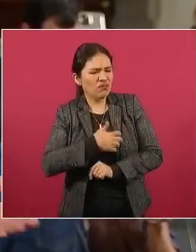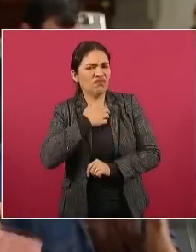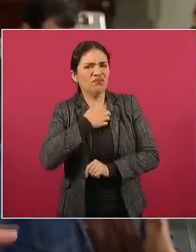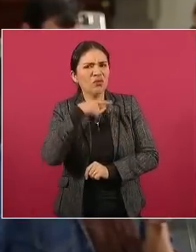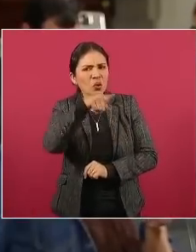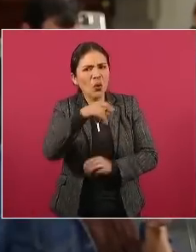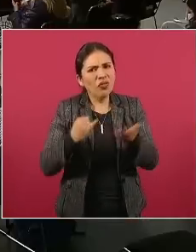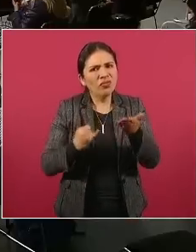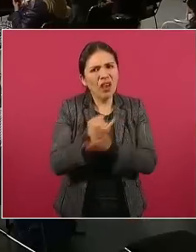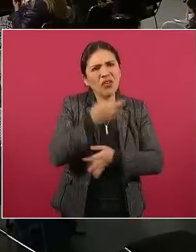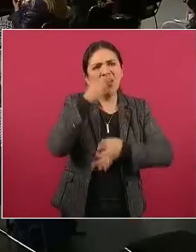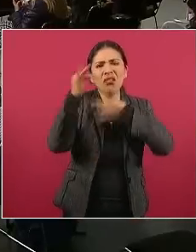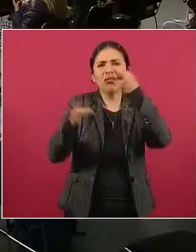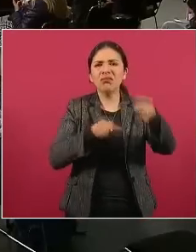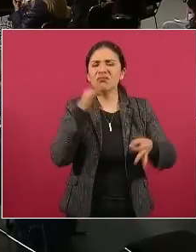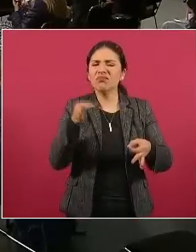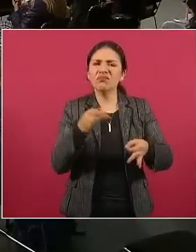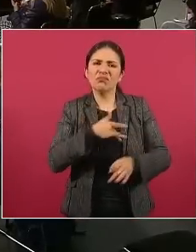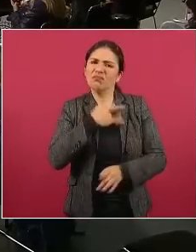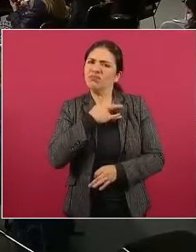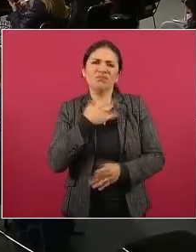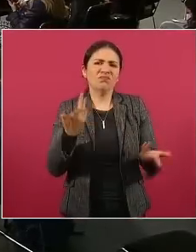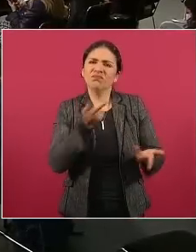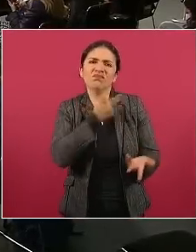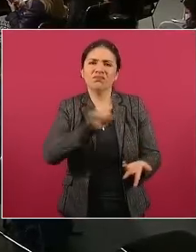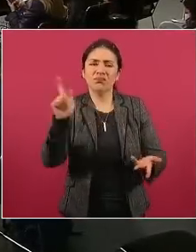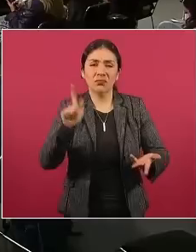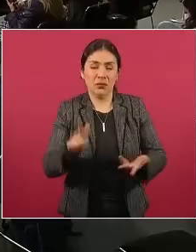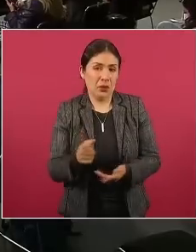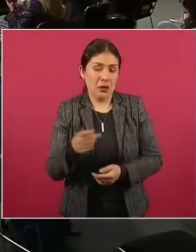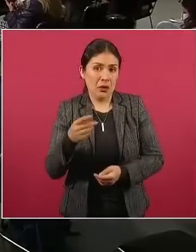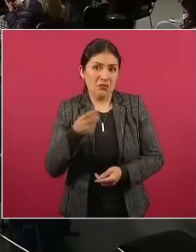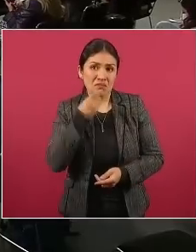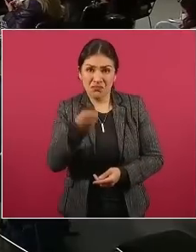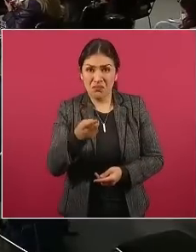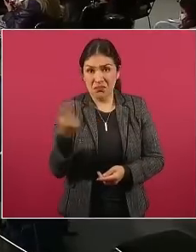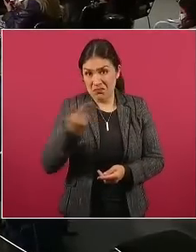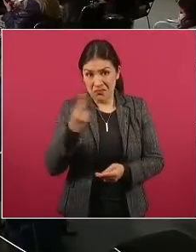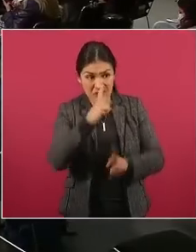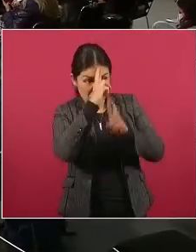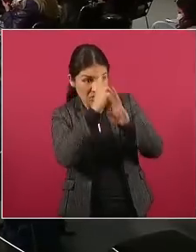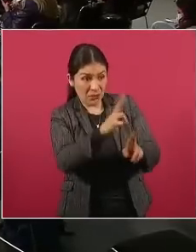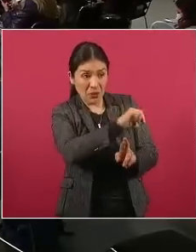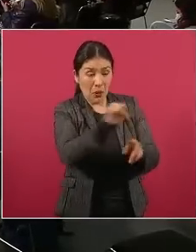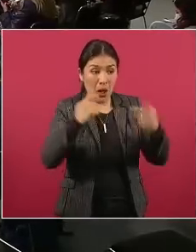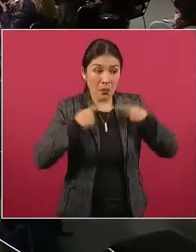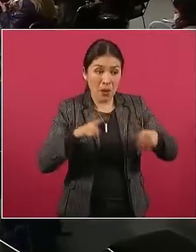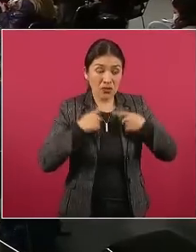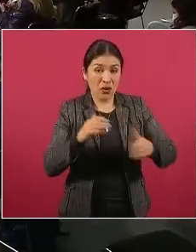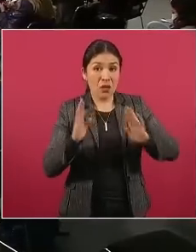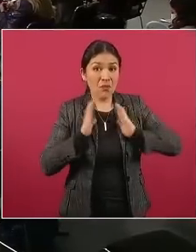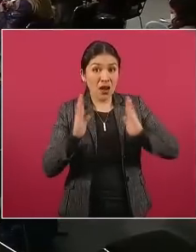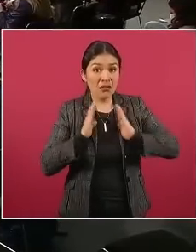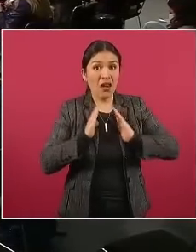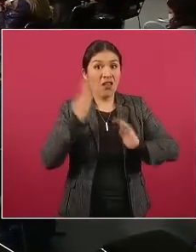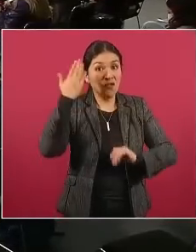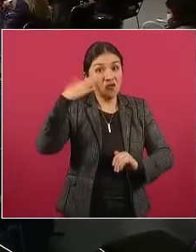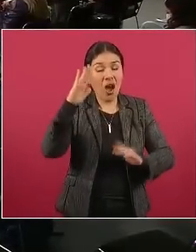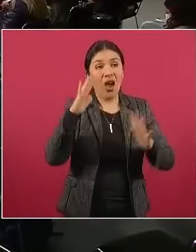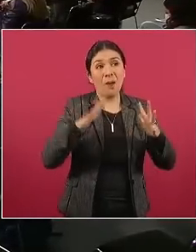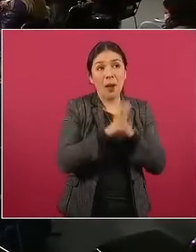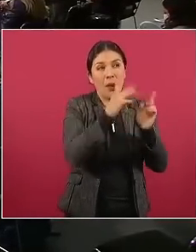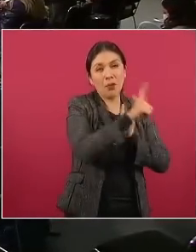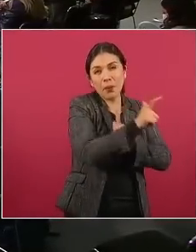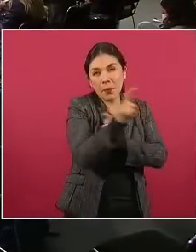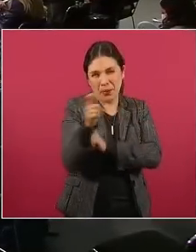Así es que los militares, los policías no pueden escudarse en esto que él no